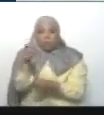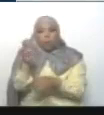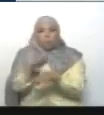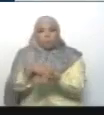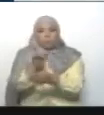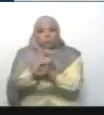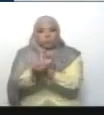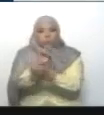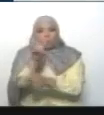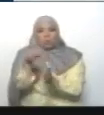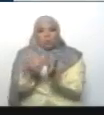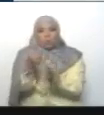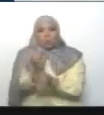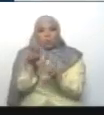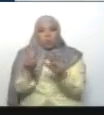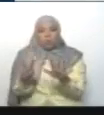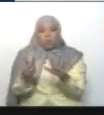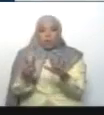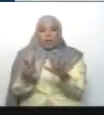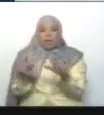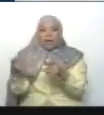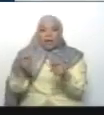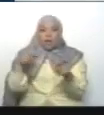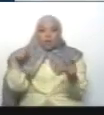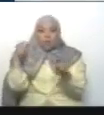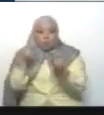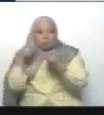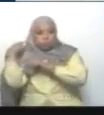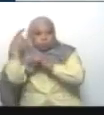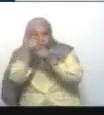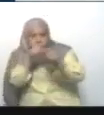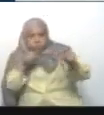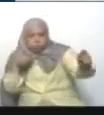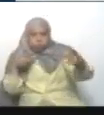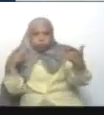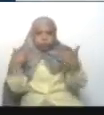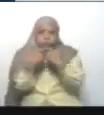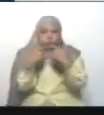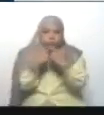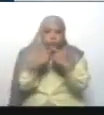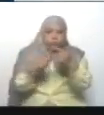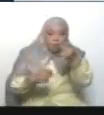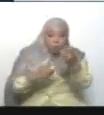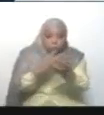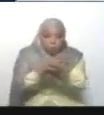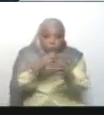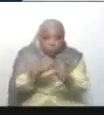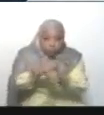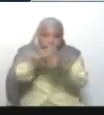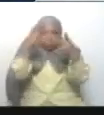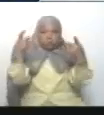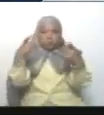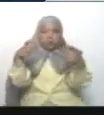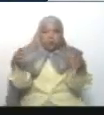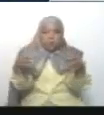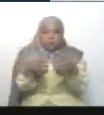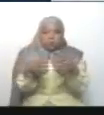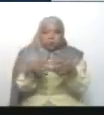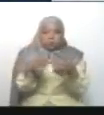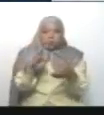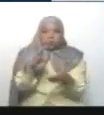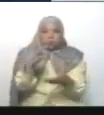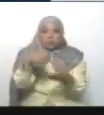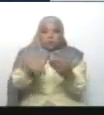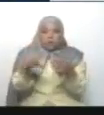Porque en el año 2017, en plena Guarimba, trató de ponerle una bomba, porque él es explosivista, trató de ponerle una bomba a la